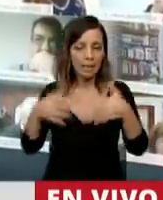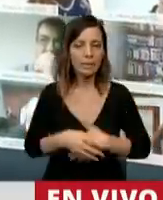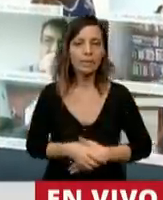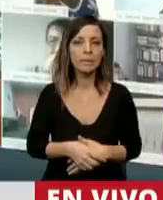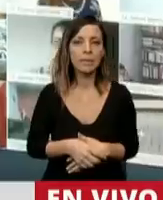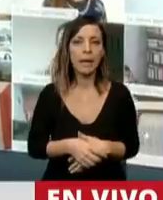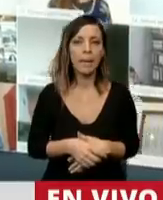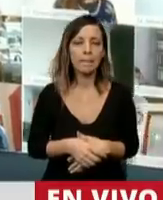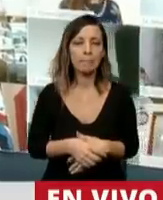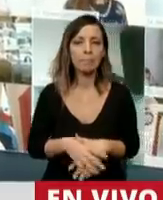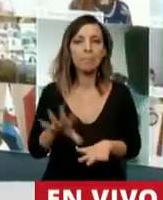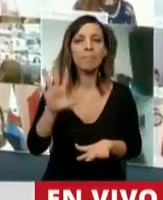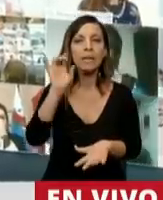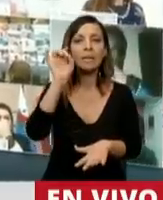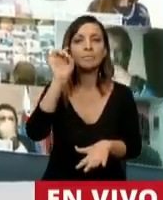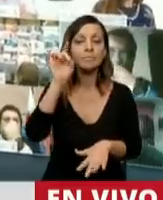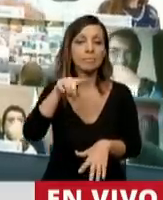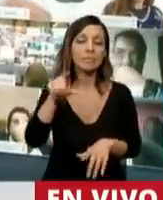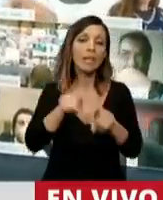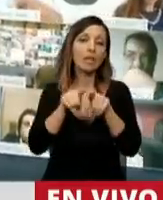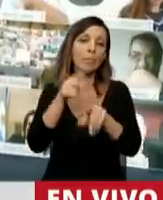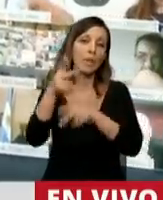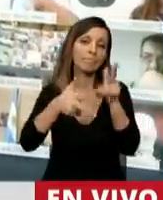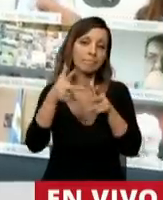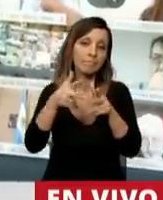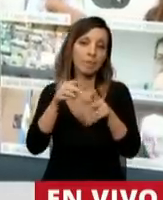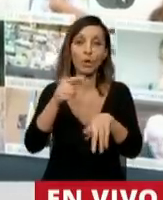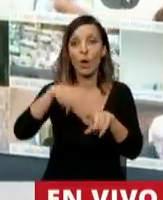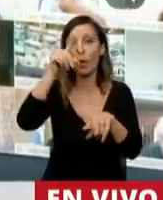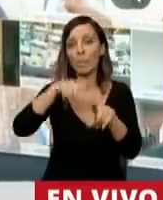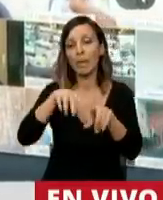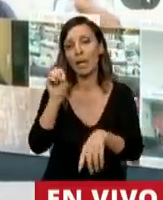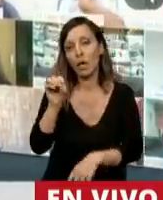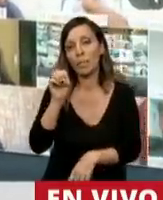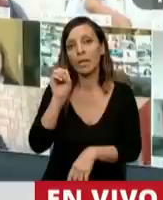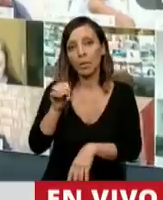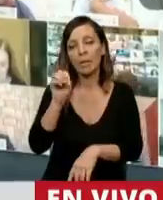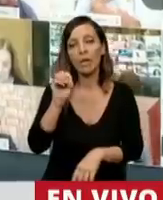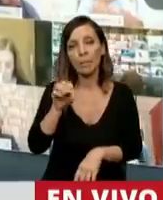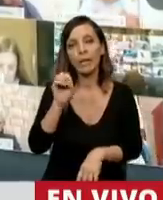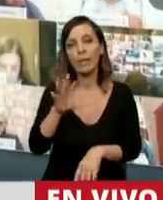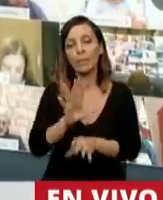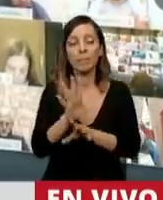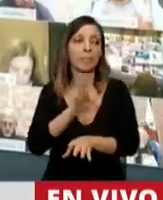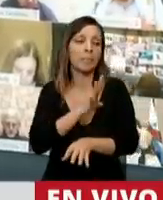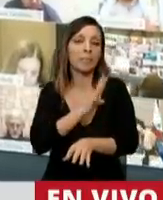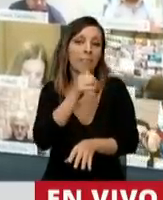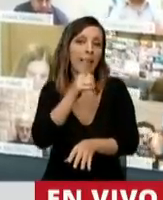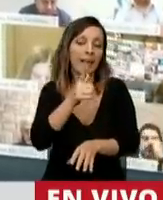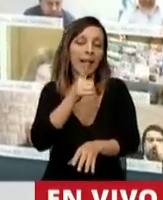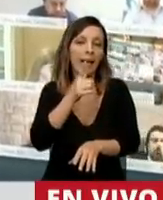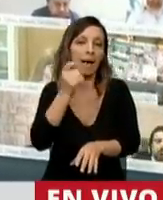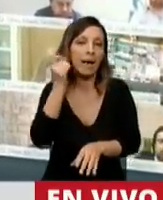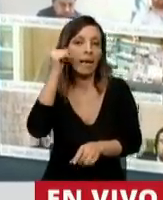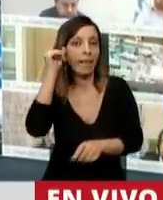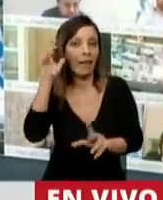No sólo a las que le ha gustado nombrar o ha escuchado nombrar durante todo el día en una falta de creatividad notable, porque yo les